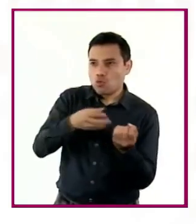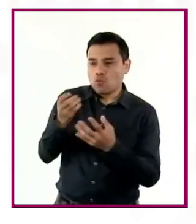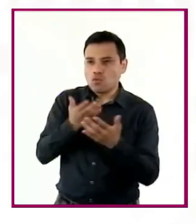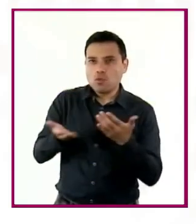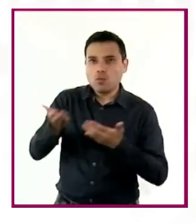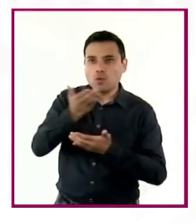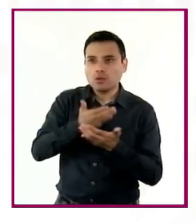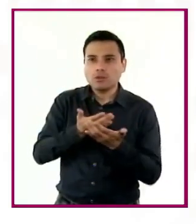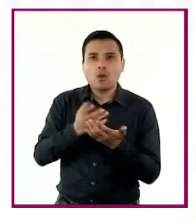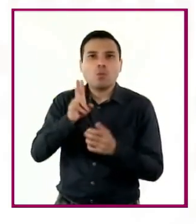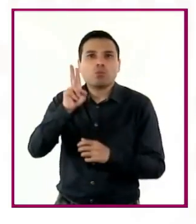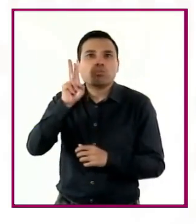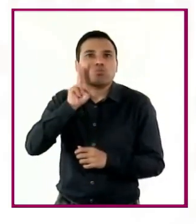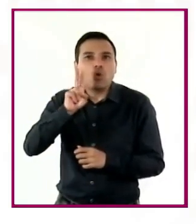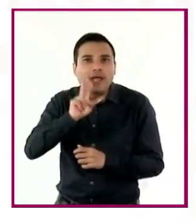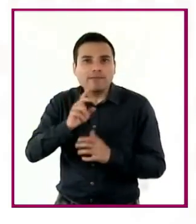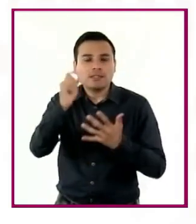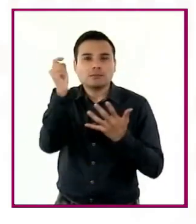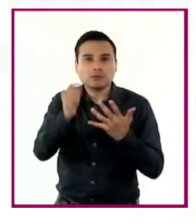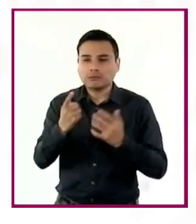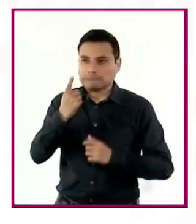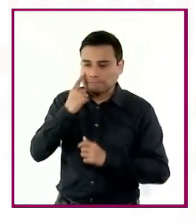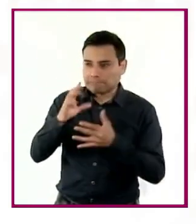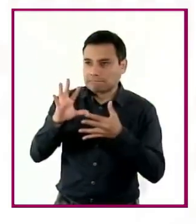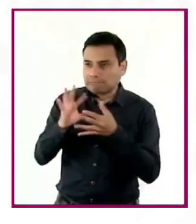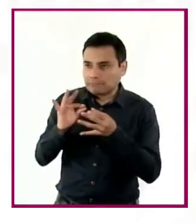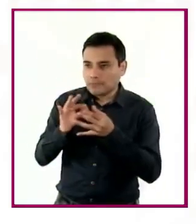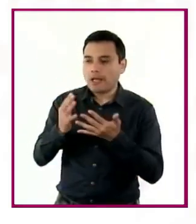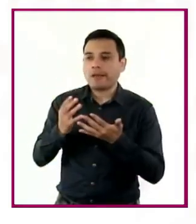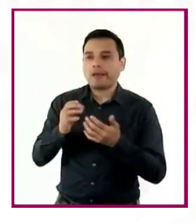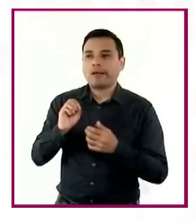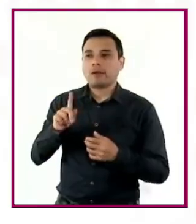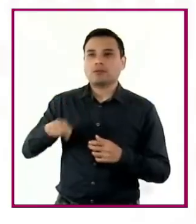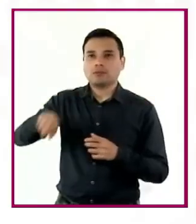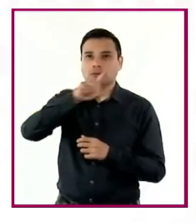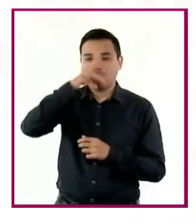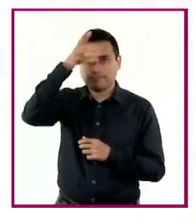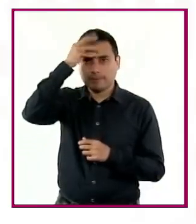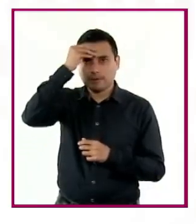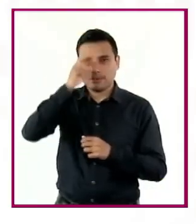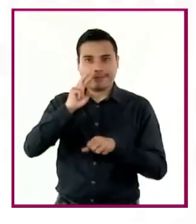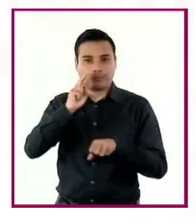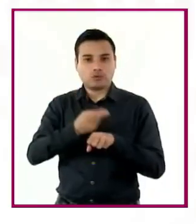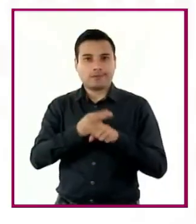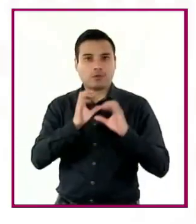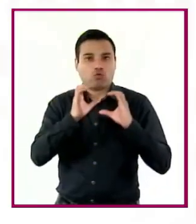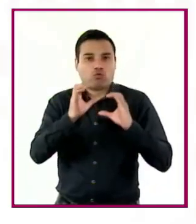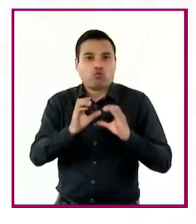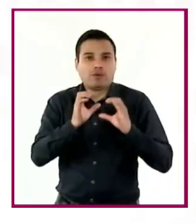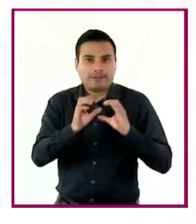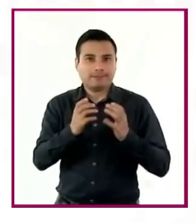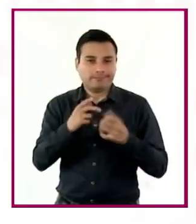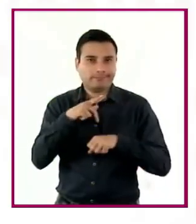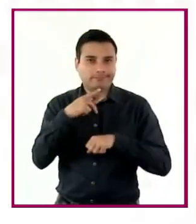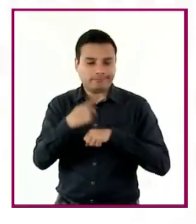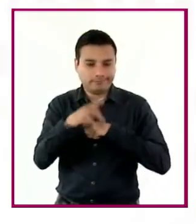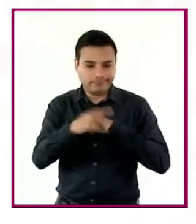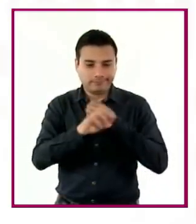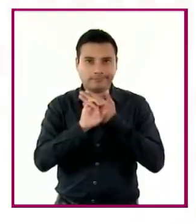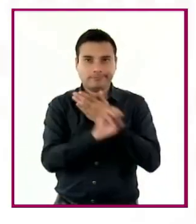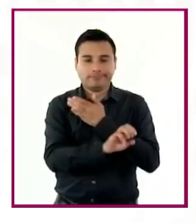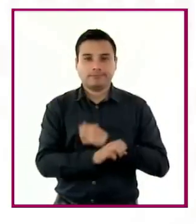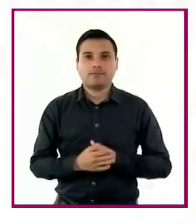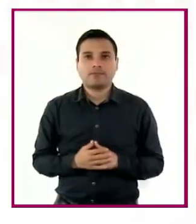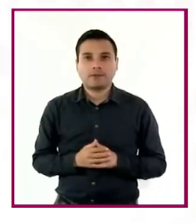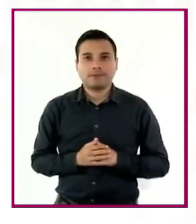y opciones que les ayuden a hacer un uso responsable de ellas y así prevenir situaciones de riesgo. Al